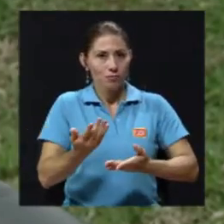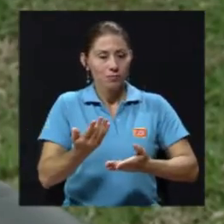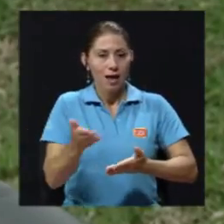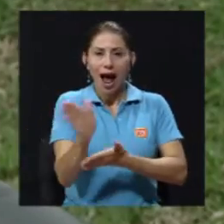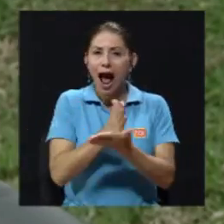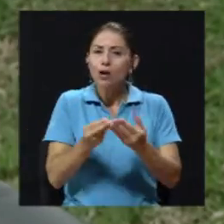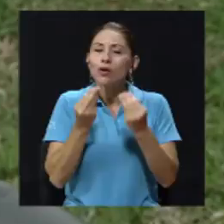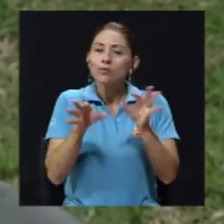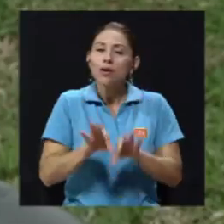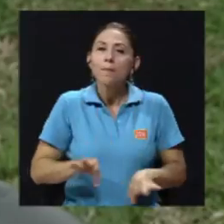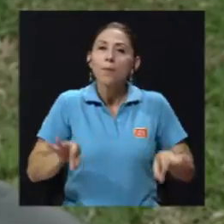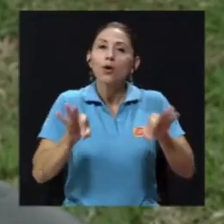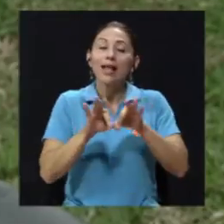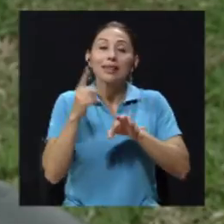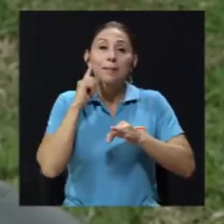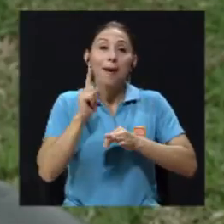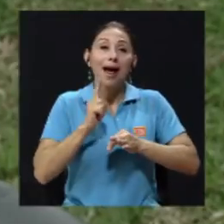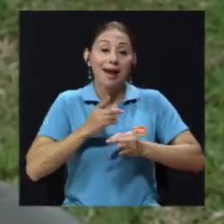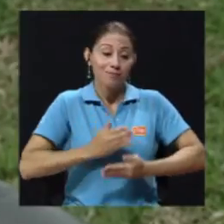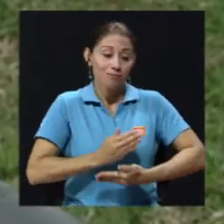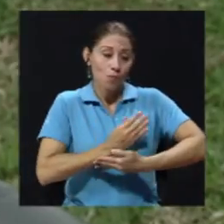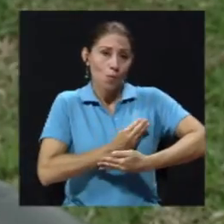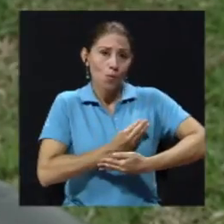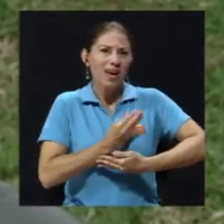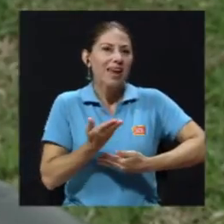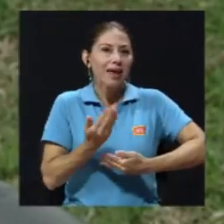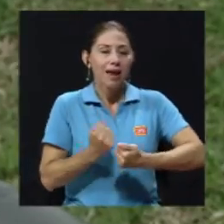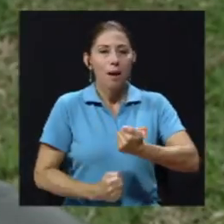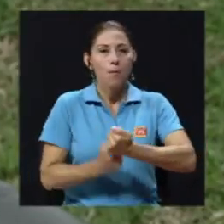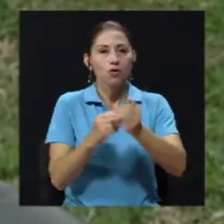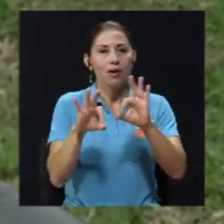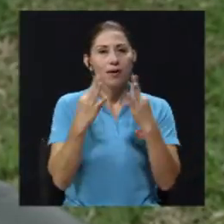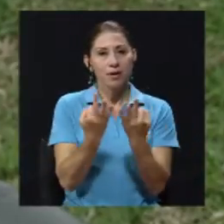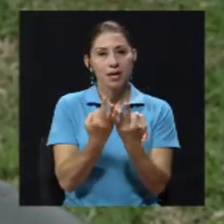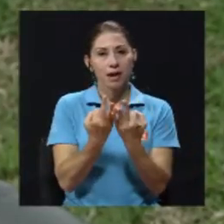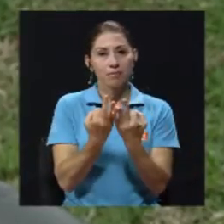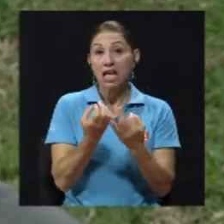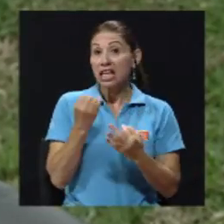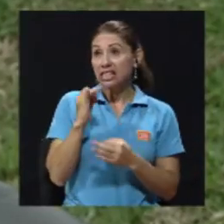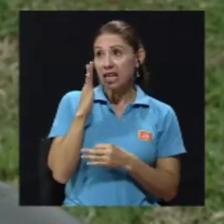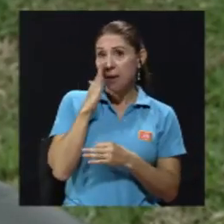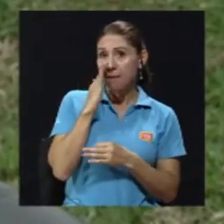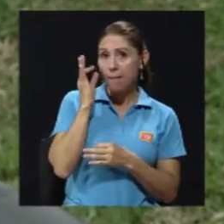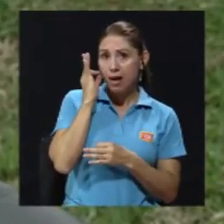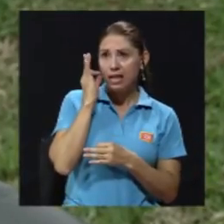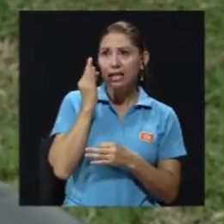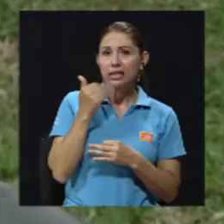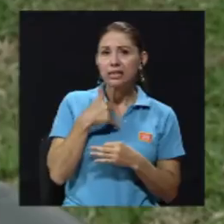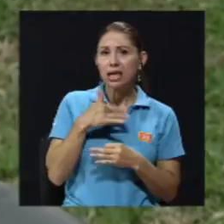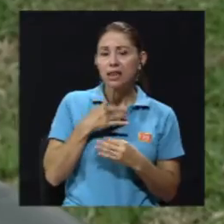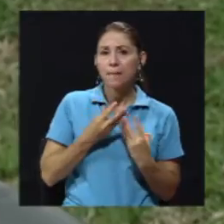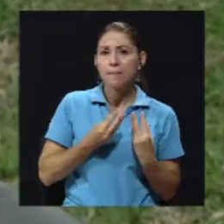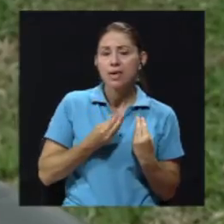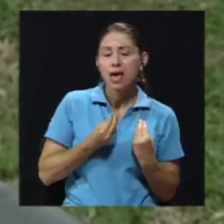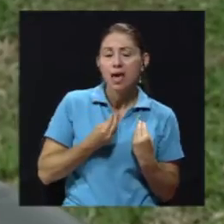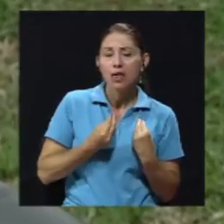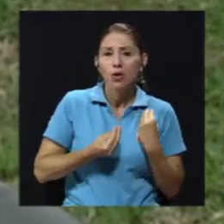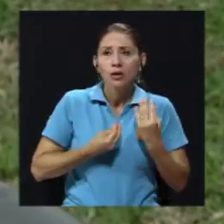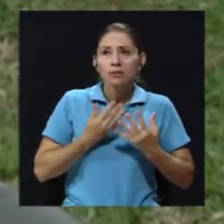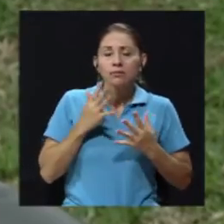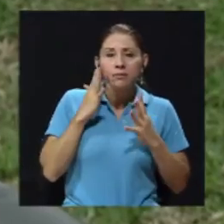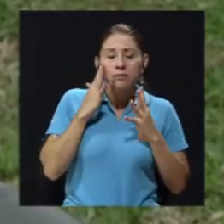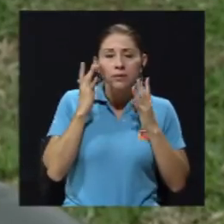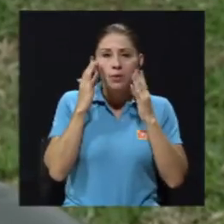un proceso de lactancia materna, es el apoyo de la familia. Si la madre tiene miedo, si la madre tiene ciertos